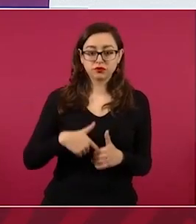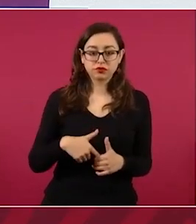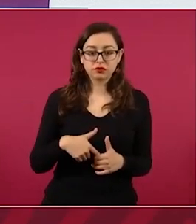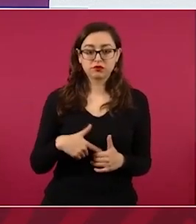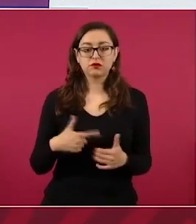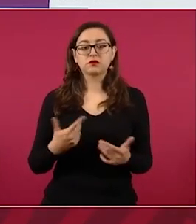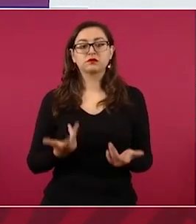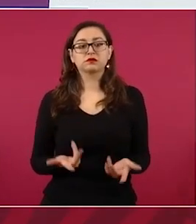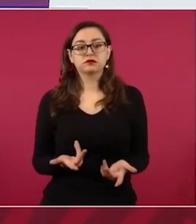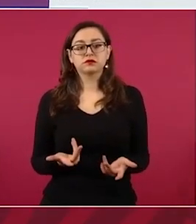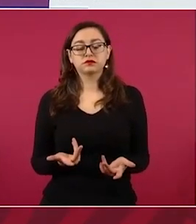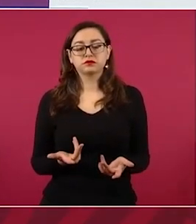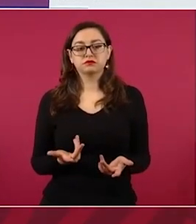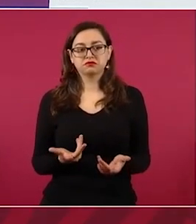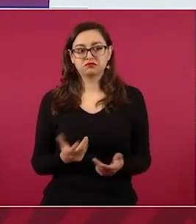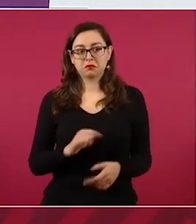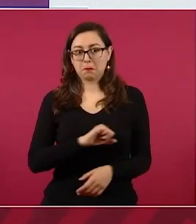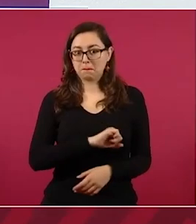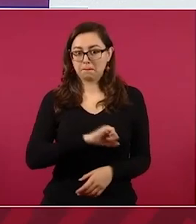de gasolinas,